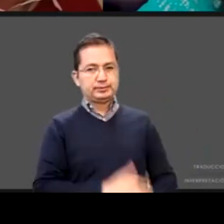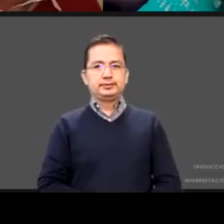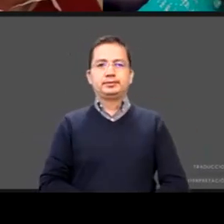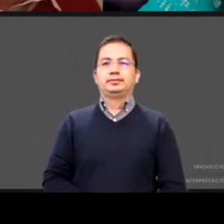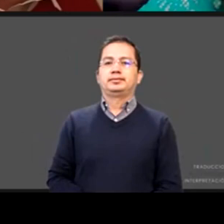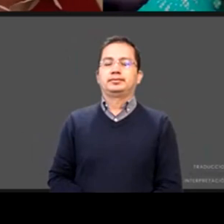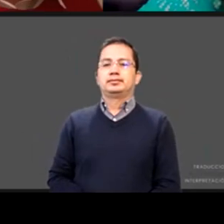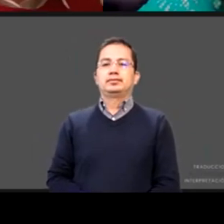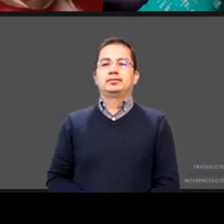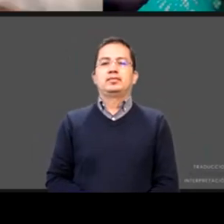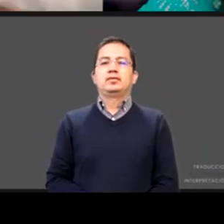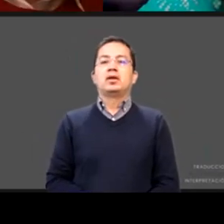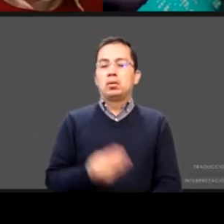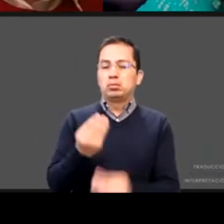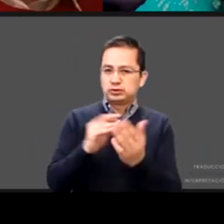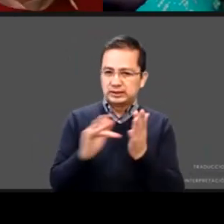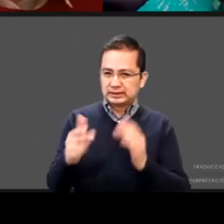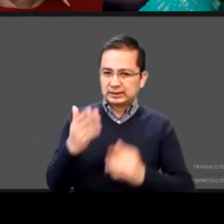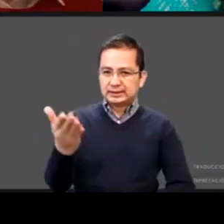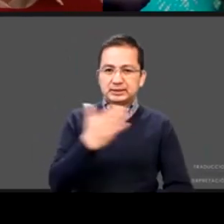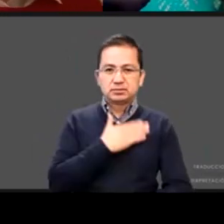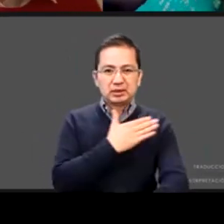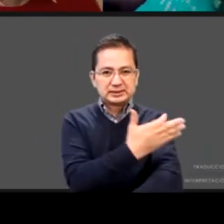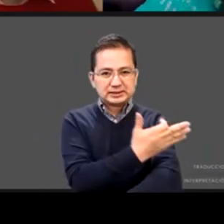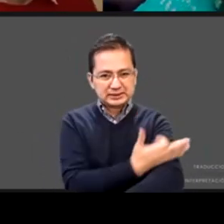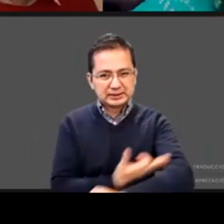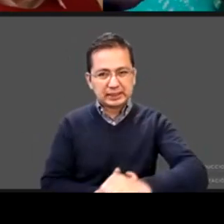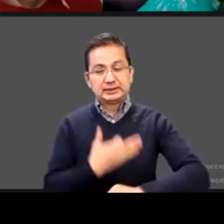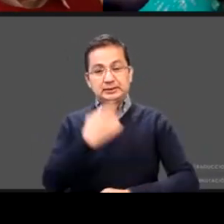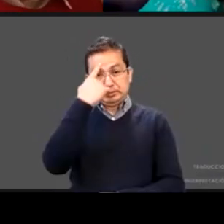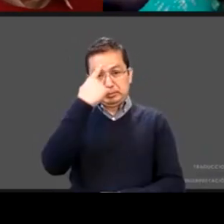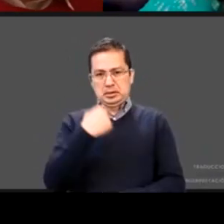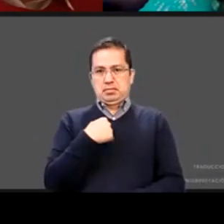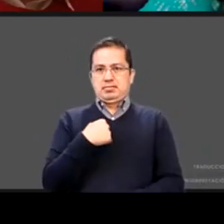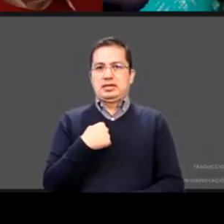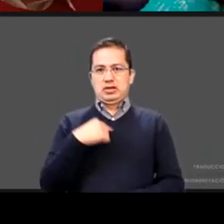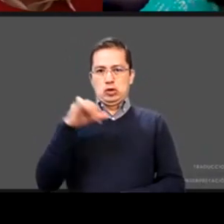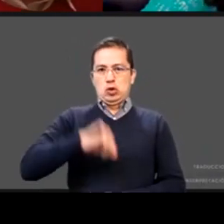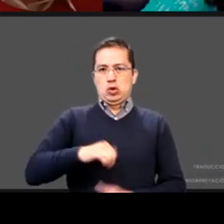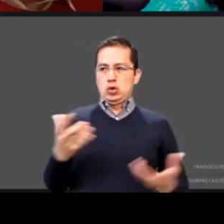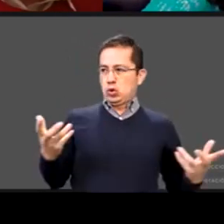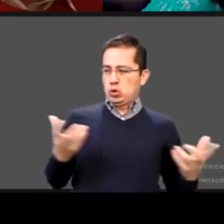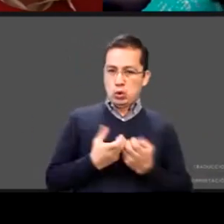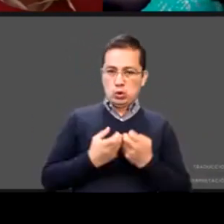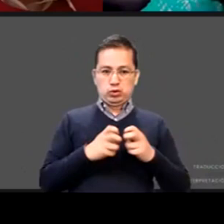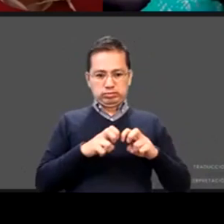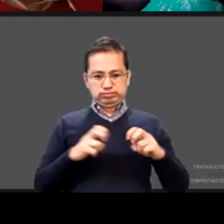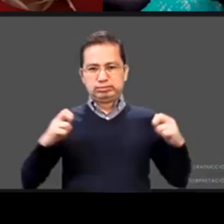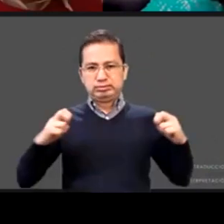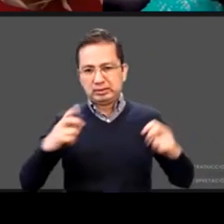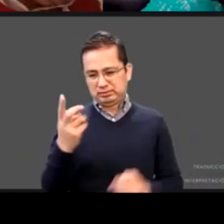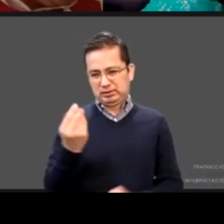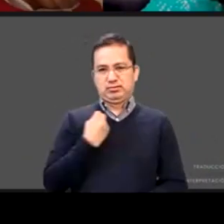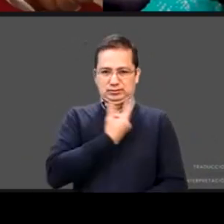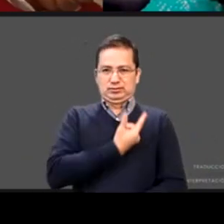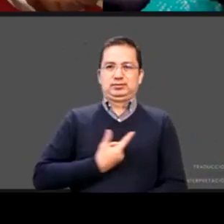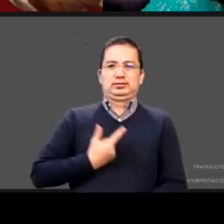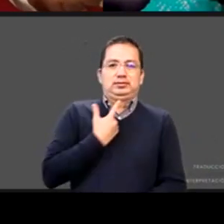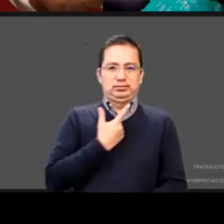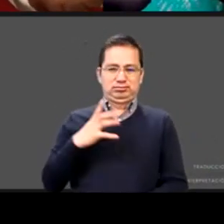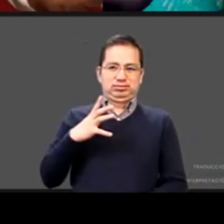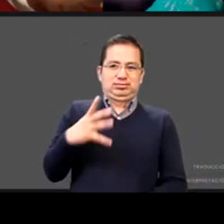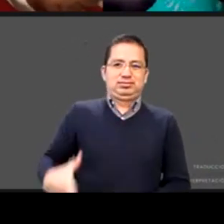Muchísimas gracias muy buenas tardes es un honor para mí estar con tan distinguidas y admirables mujeres a quienes además